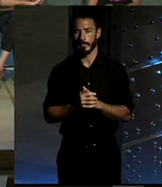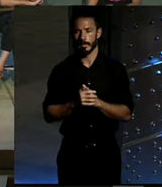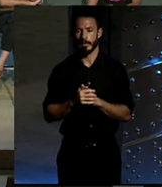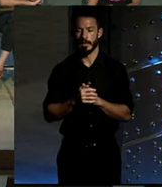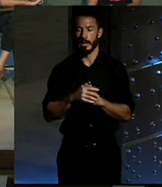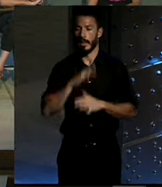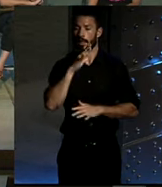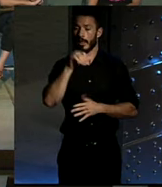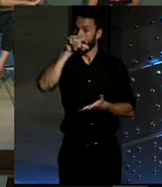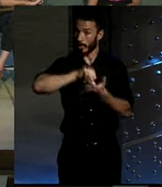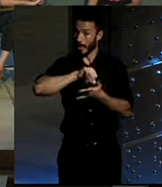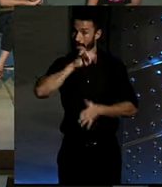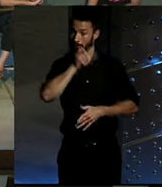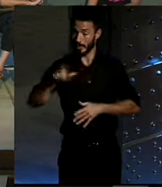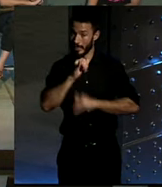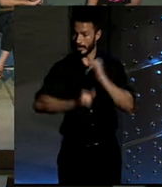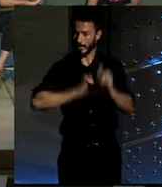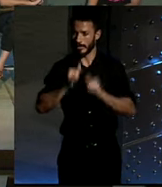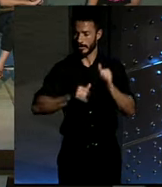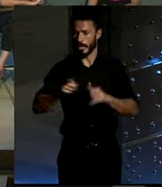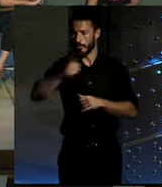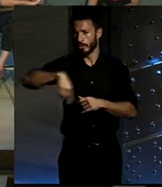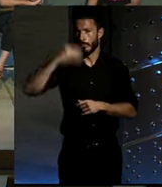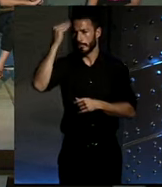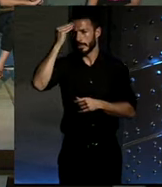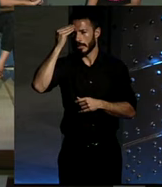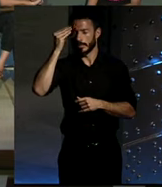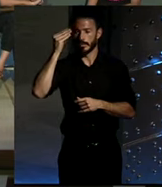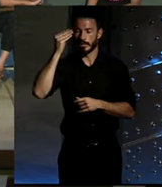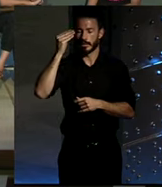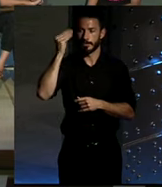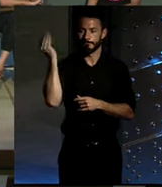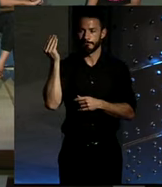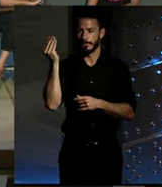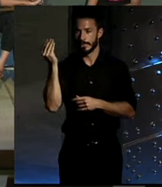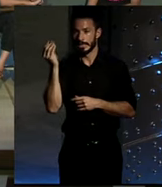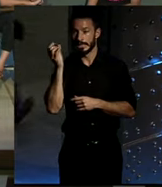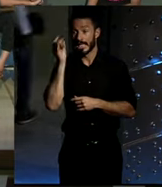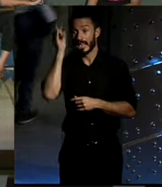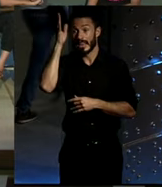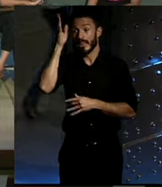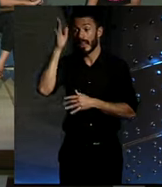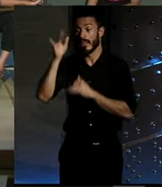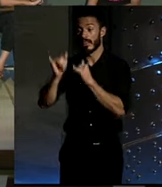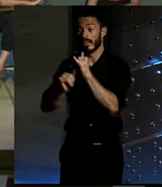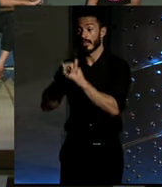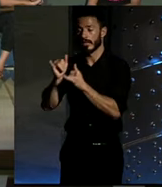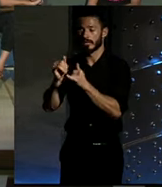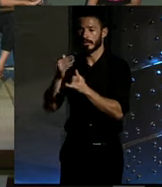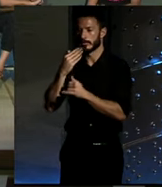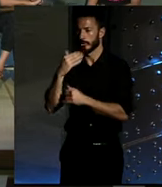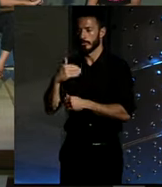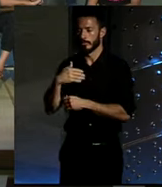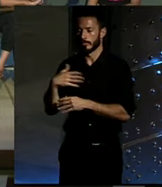urbanos, ¿vosotros creéis que asociamos demasiado la idea del ciclista, le metemos un rol predeterminado,